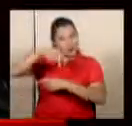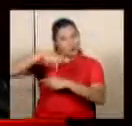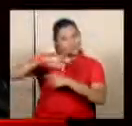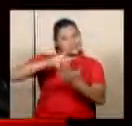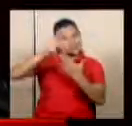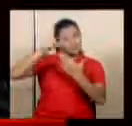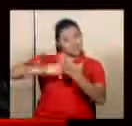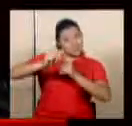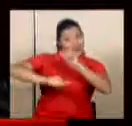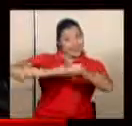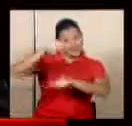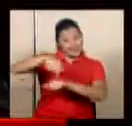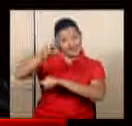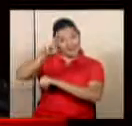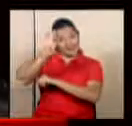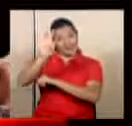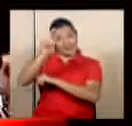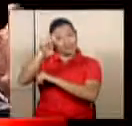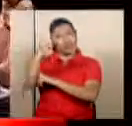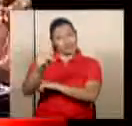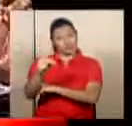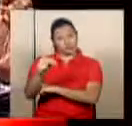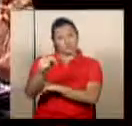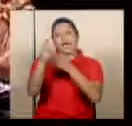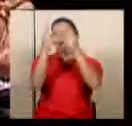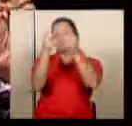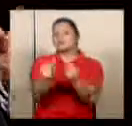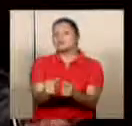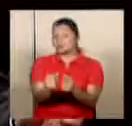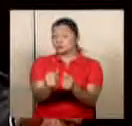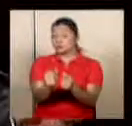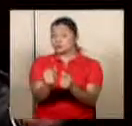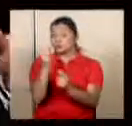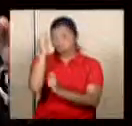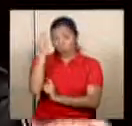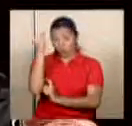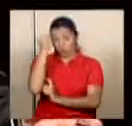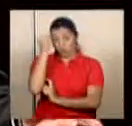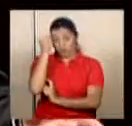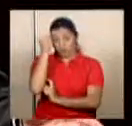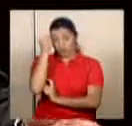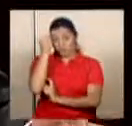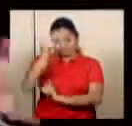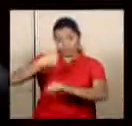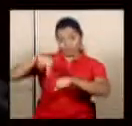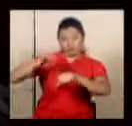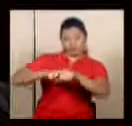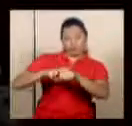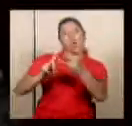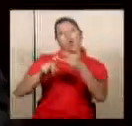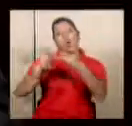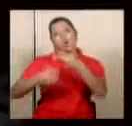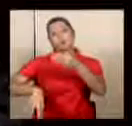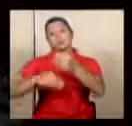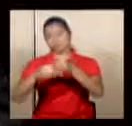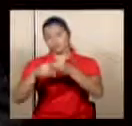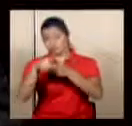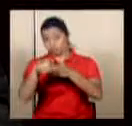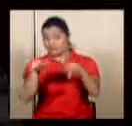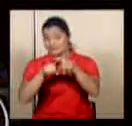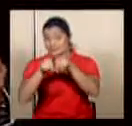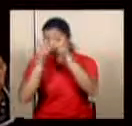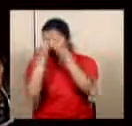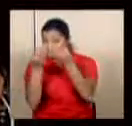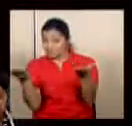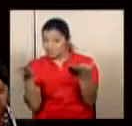haciendo en RTN Noticias. El presupuesto de la República, el ordinario o el extraordinario del que ustedes también han estado